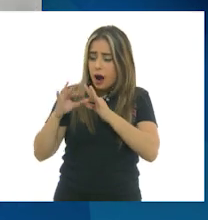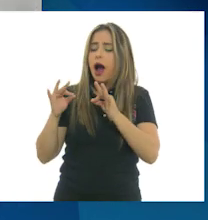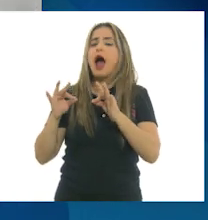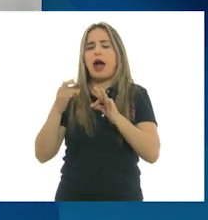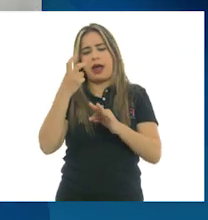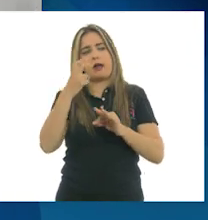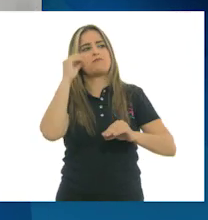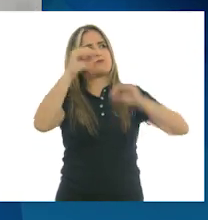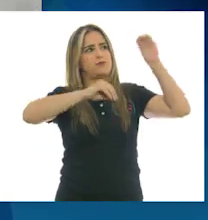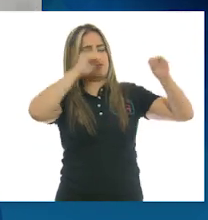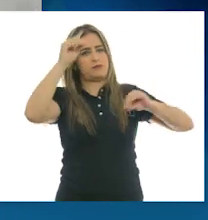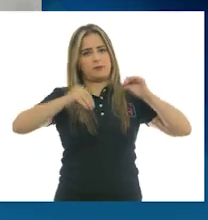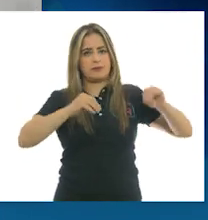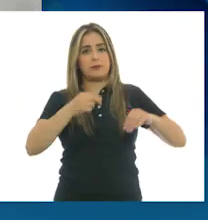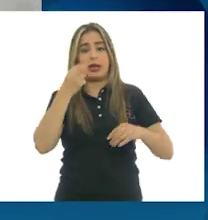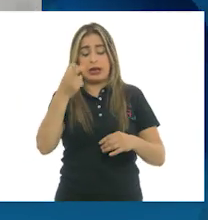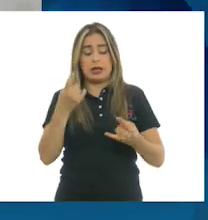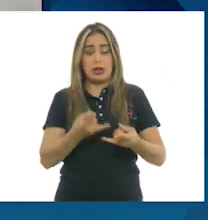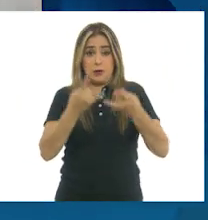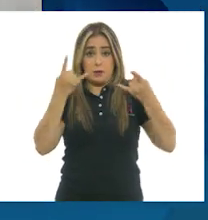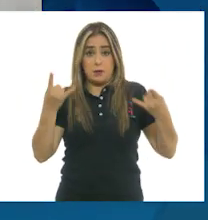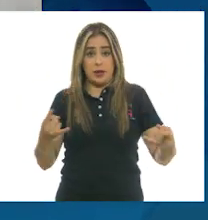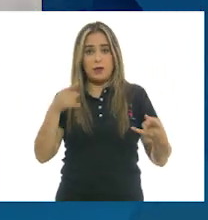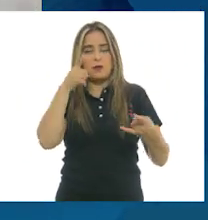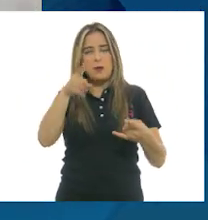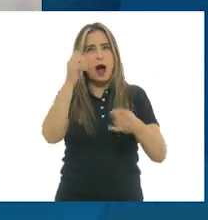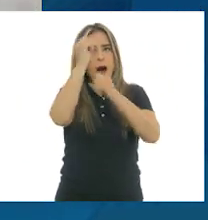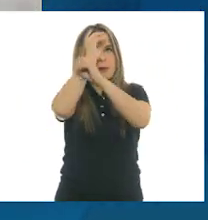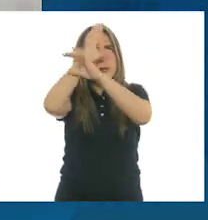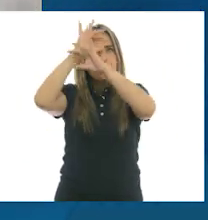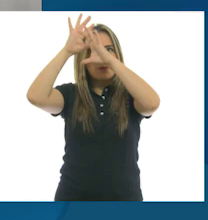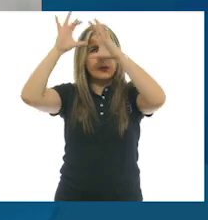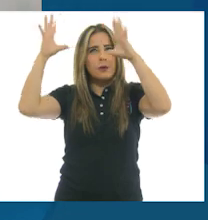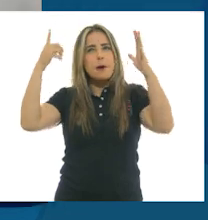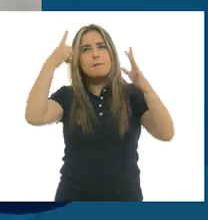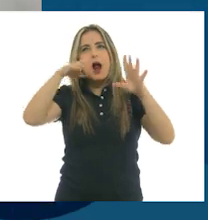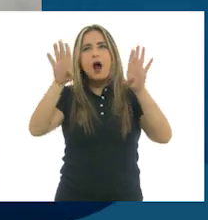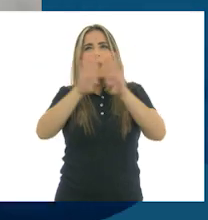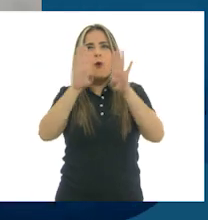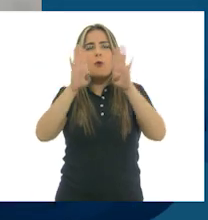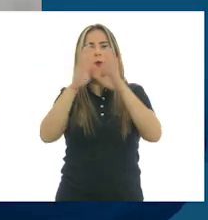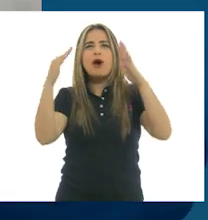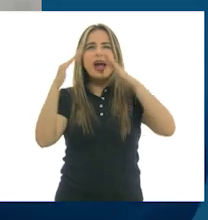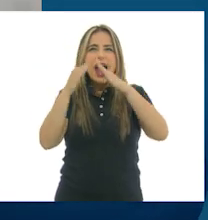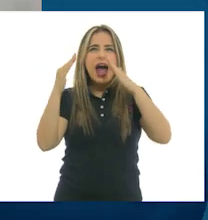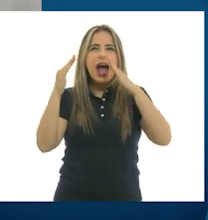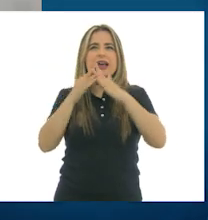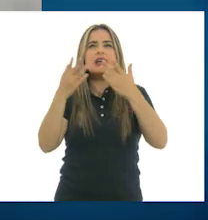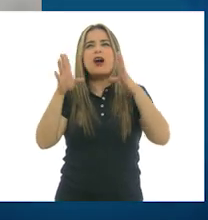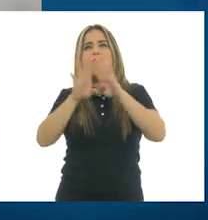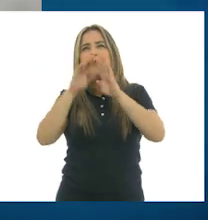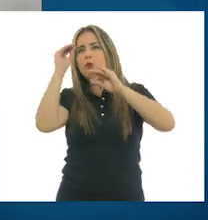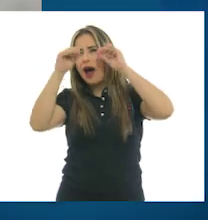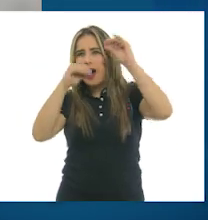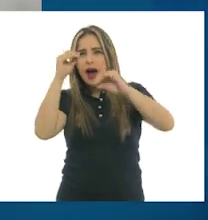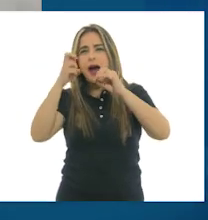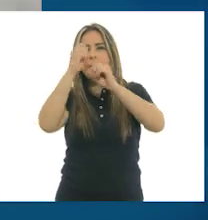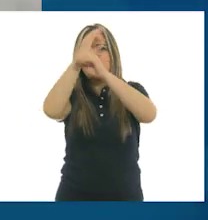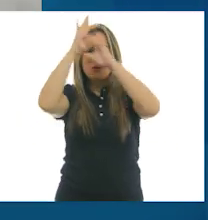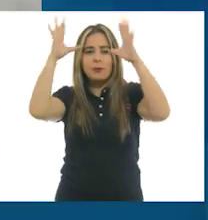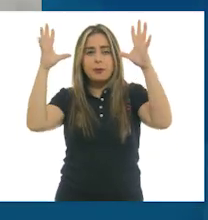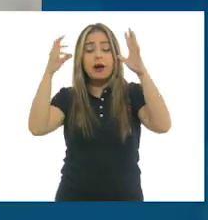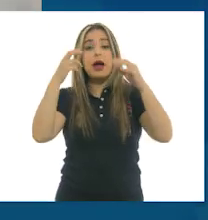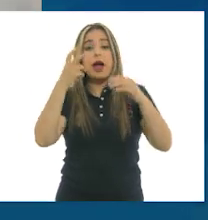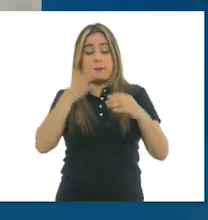forma que al leer un cuento, nos imaginamos los espacios que nos van narrando el autor. Esto es muy interesante, porque no todos imaginamos el mismo